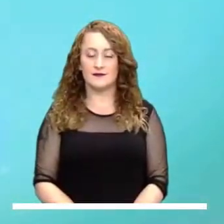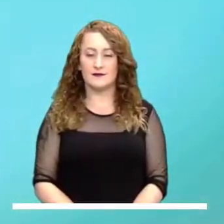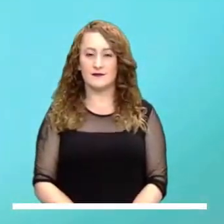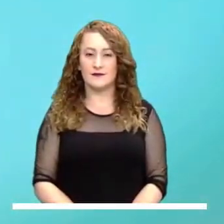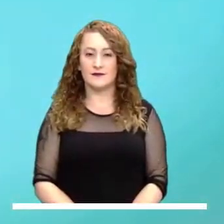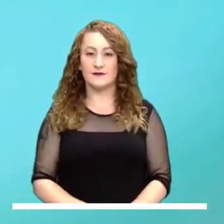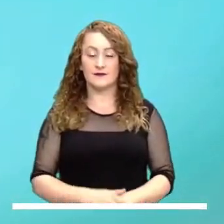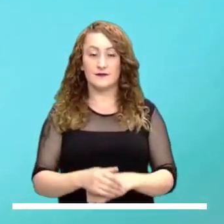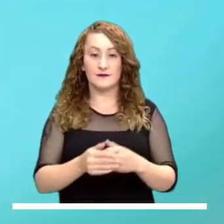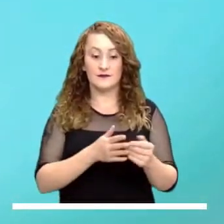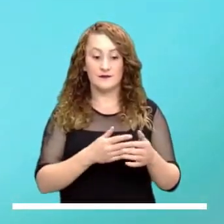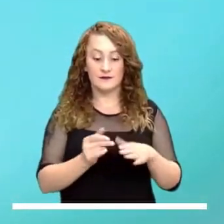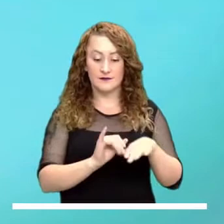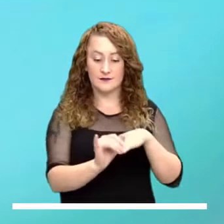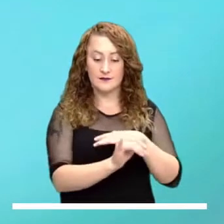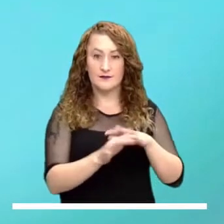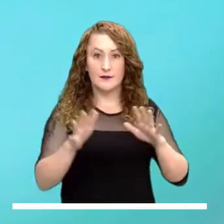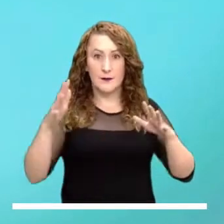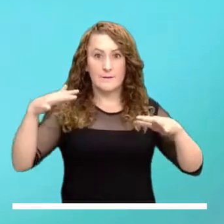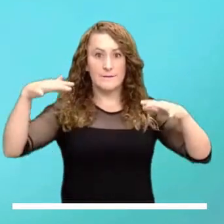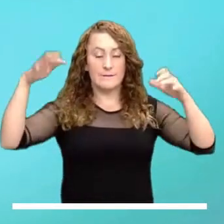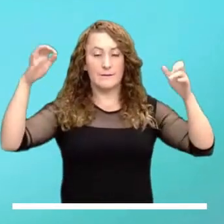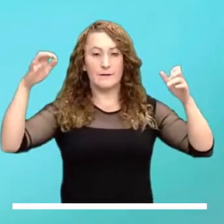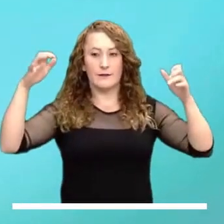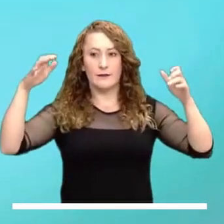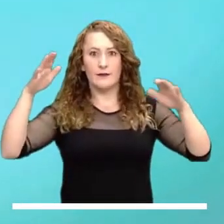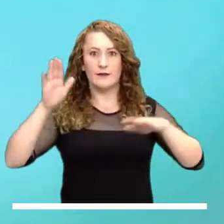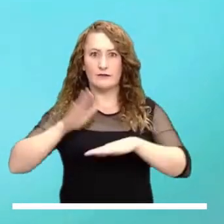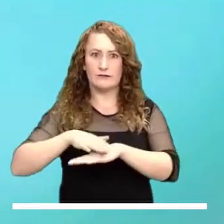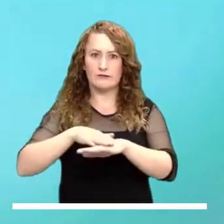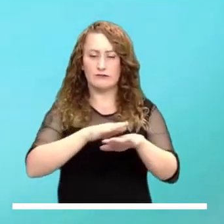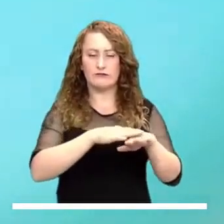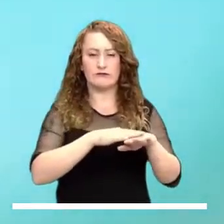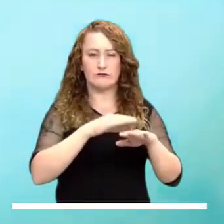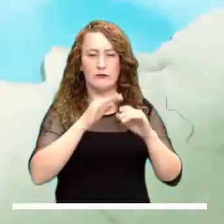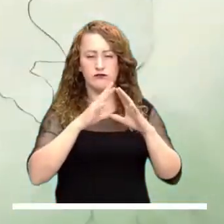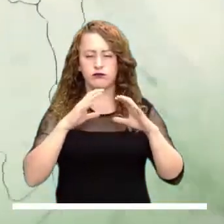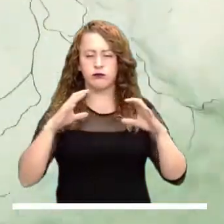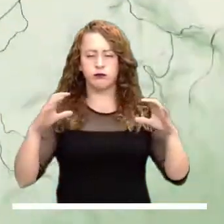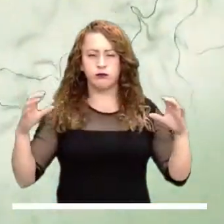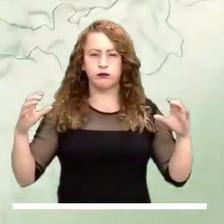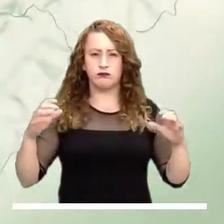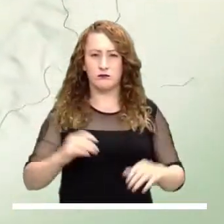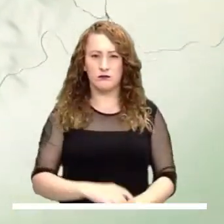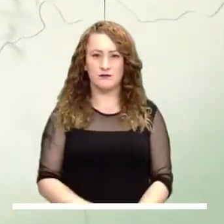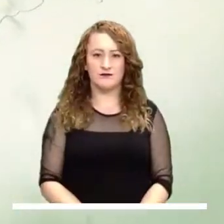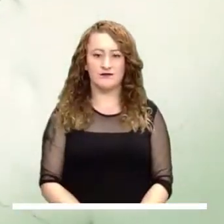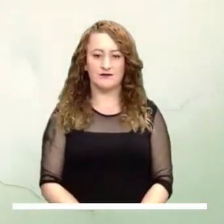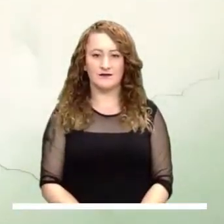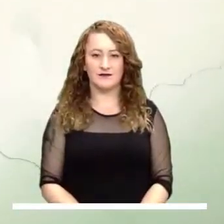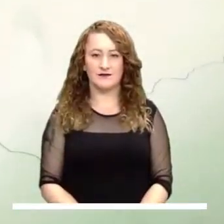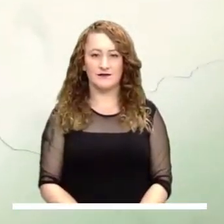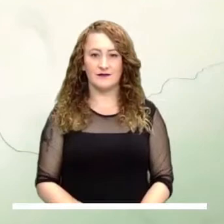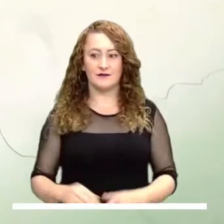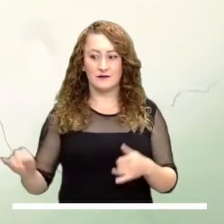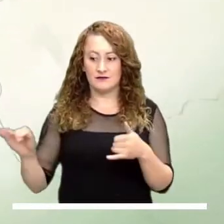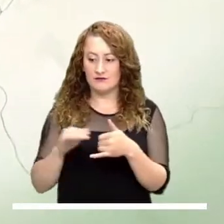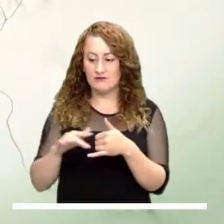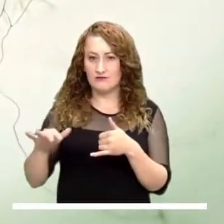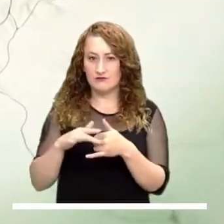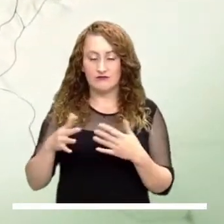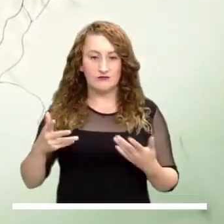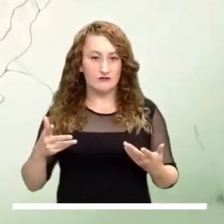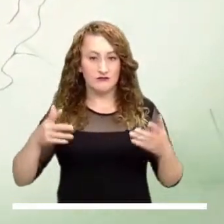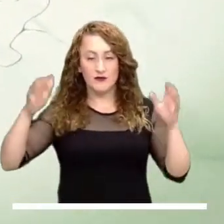Según los pronósticos, vuelve el tiempo seco al archipiélago de San Andrés y Providencia, donde se advierte además un cielo con nubosidad parcial. Por su